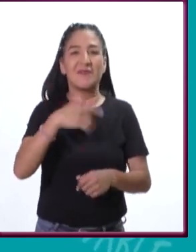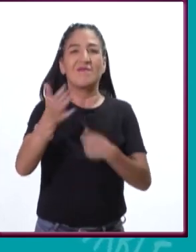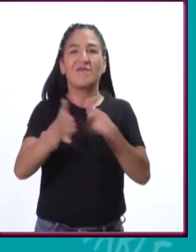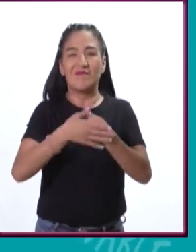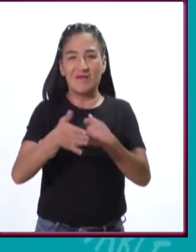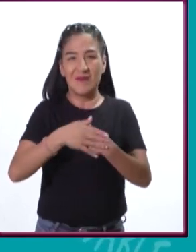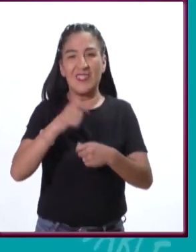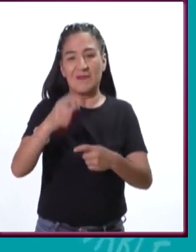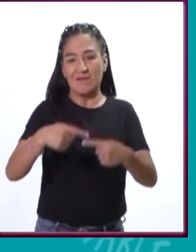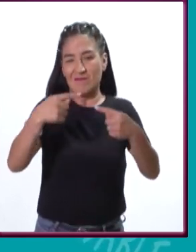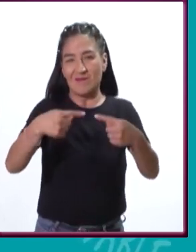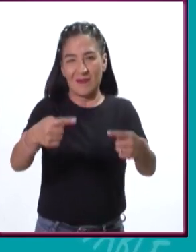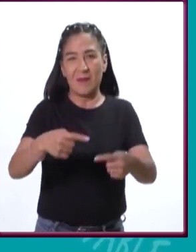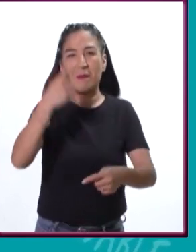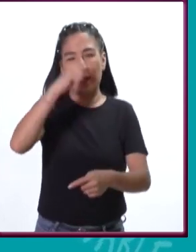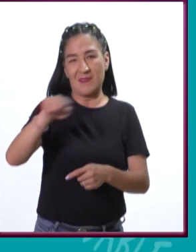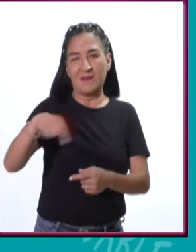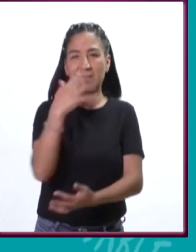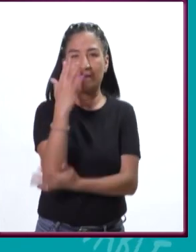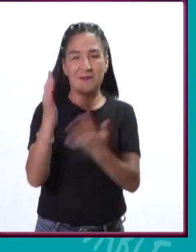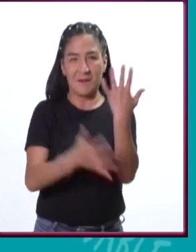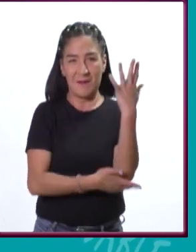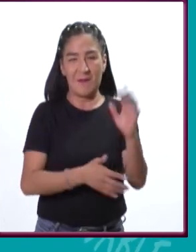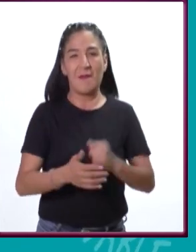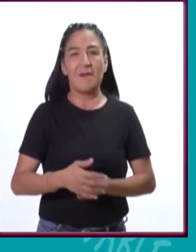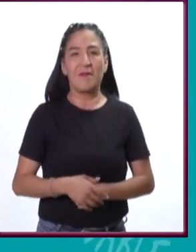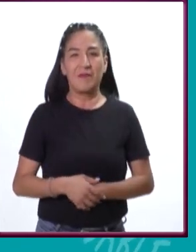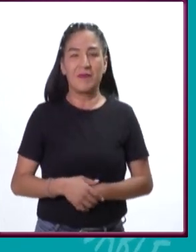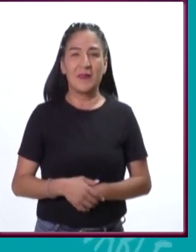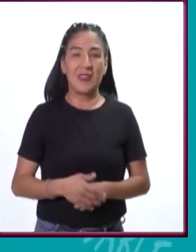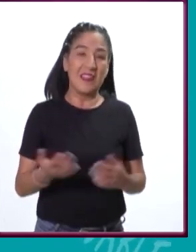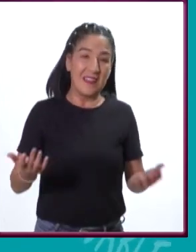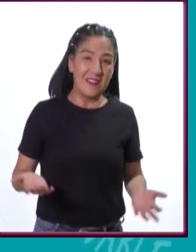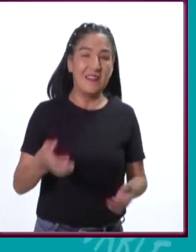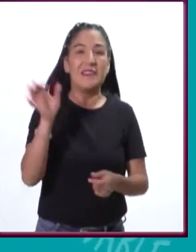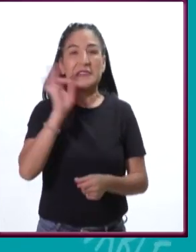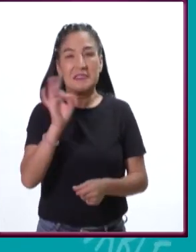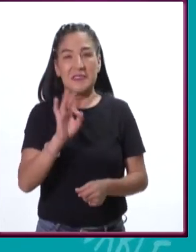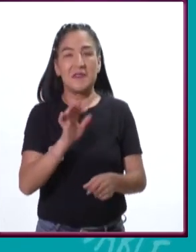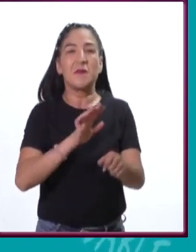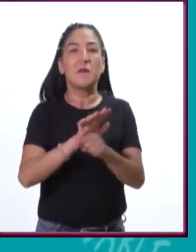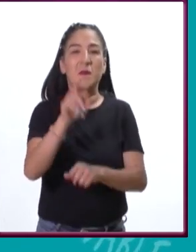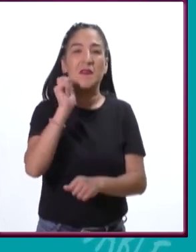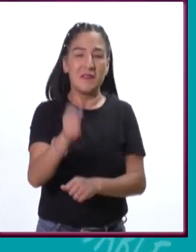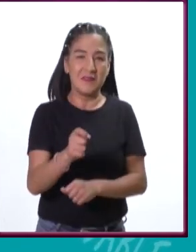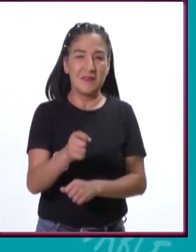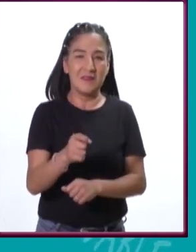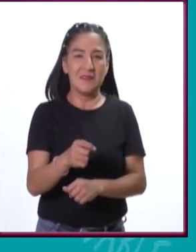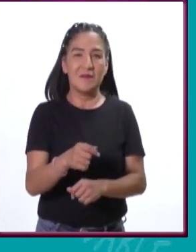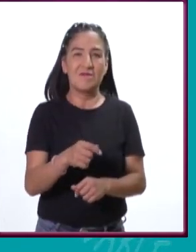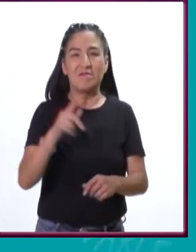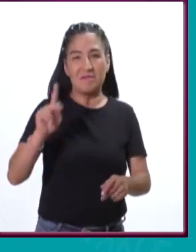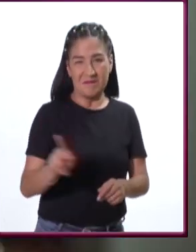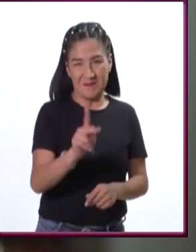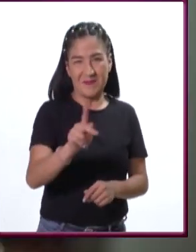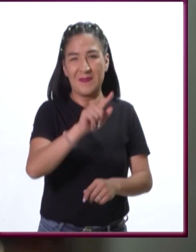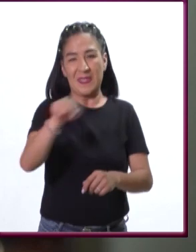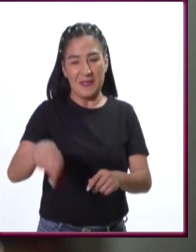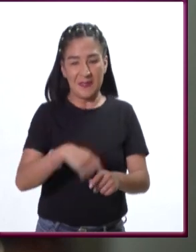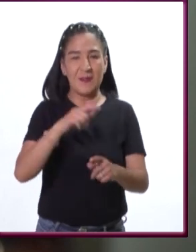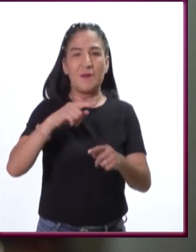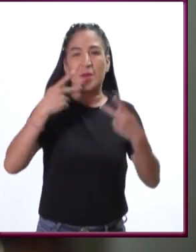Conavio para que la gente que le interesa lo pueda ver, igual que está disponible todo lo que le he platicado.